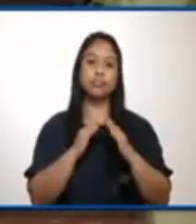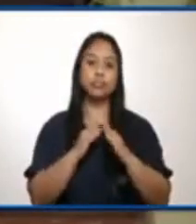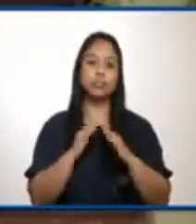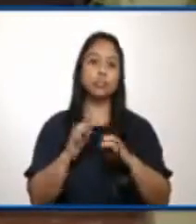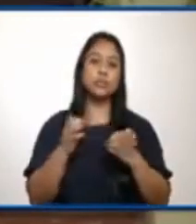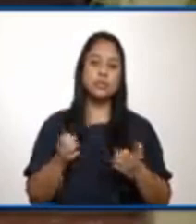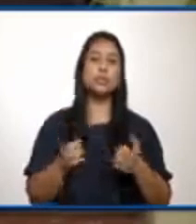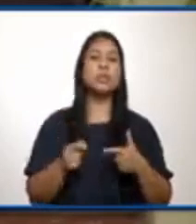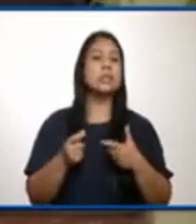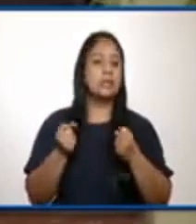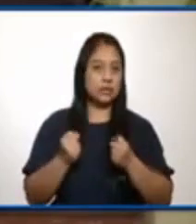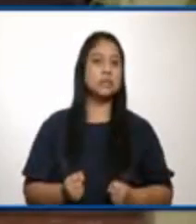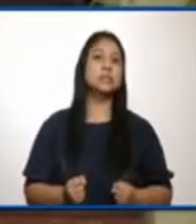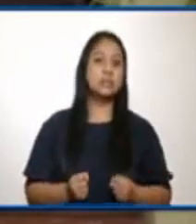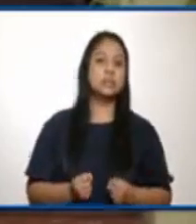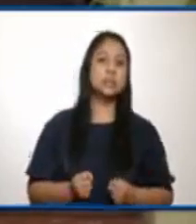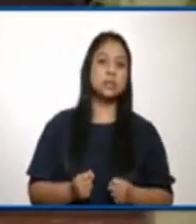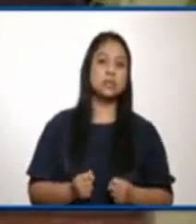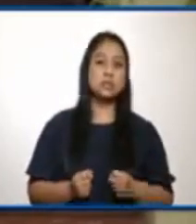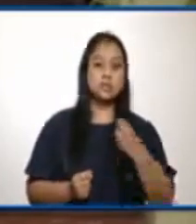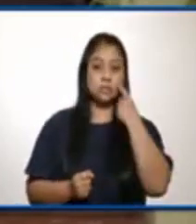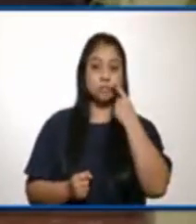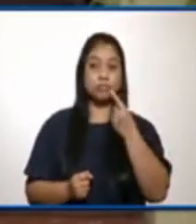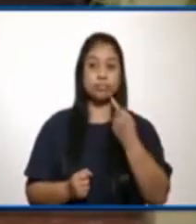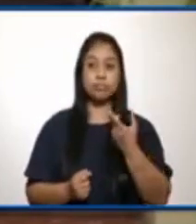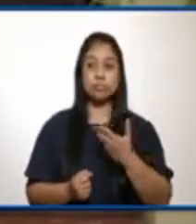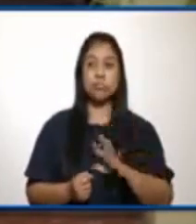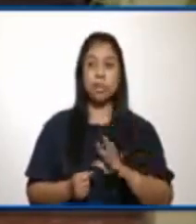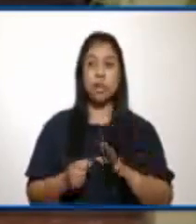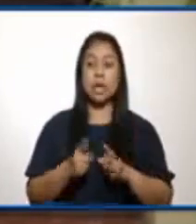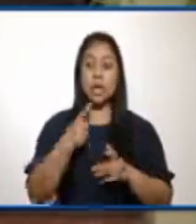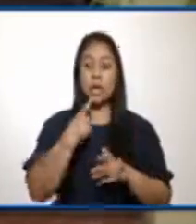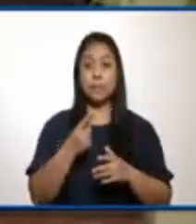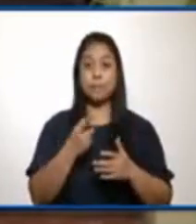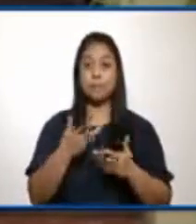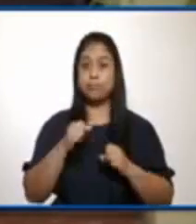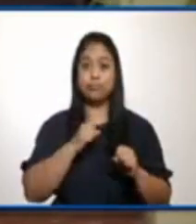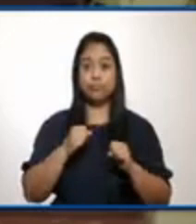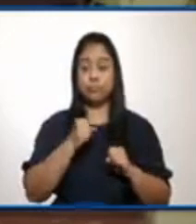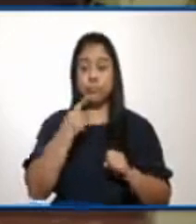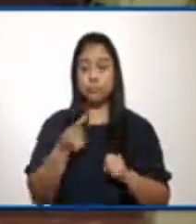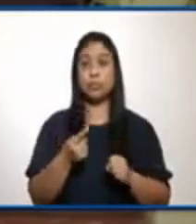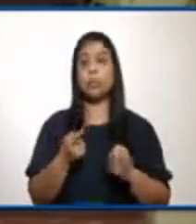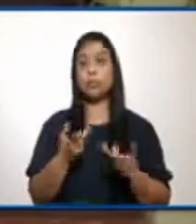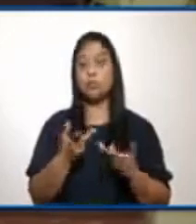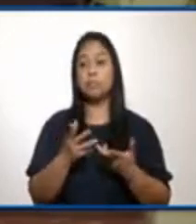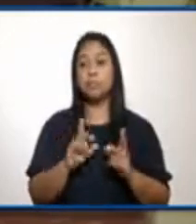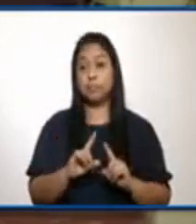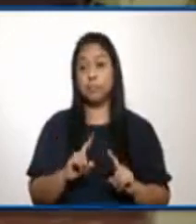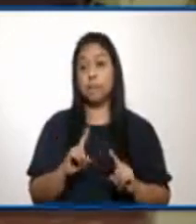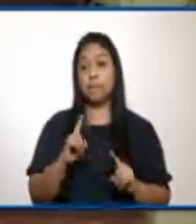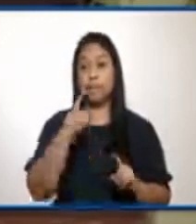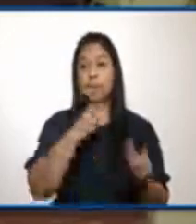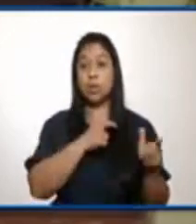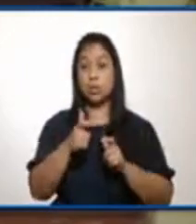muy difícil abordarlas en las escuelas como se hacía antes. Se hizo una